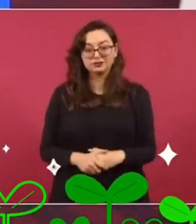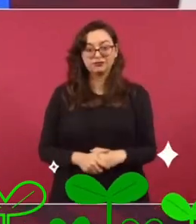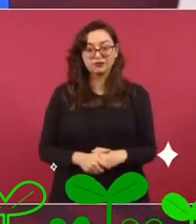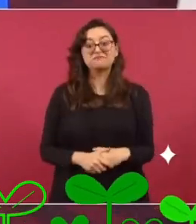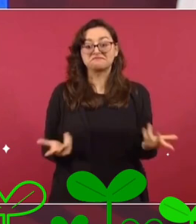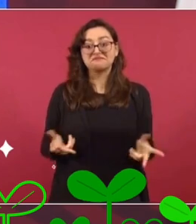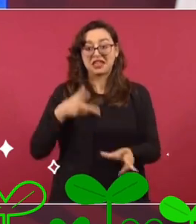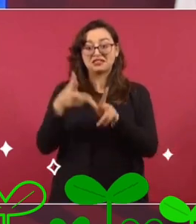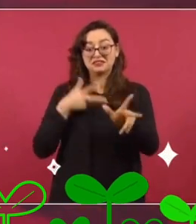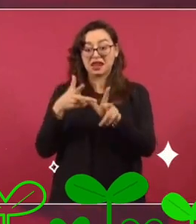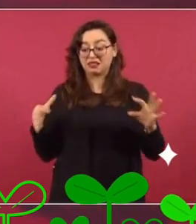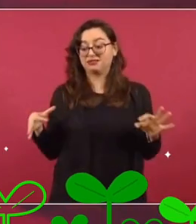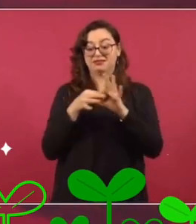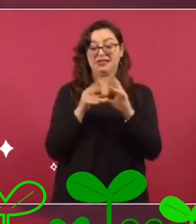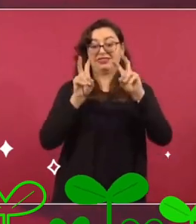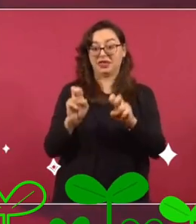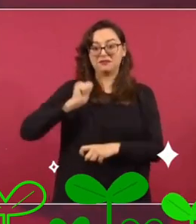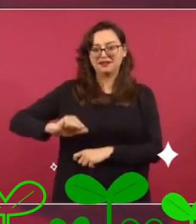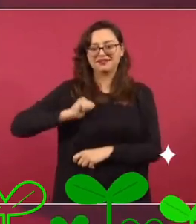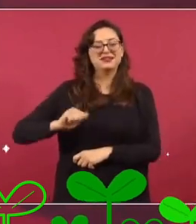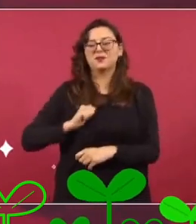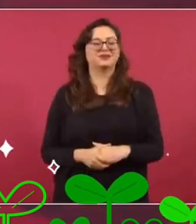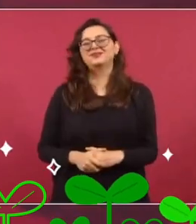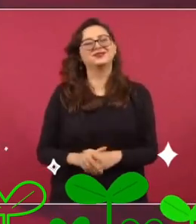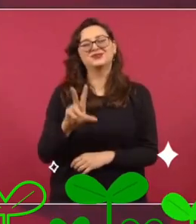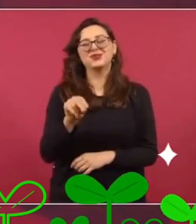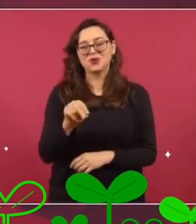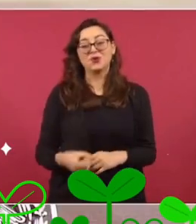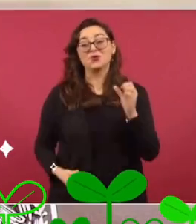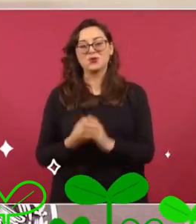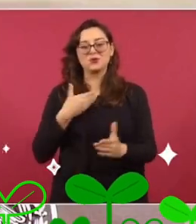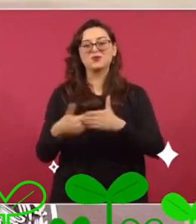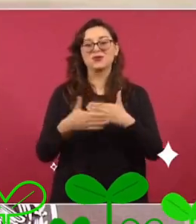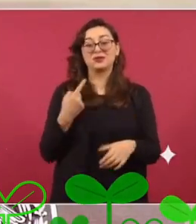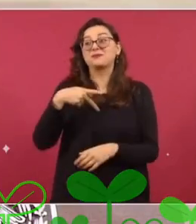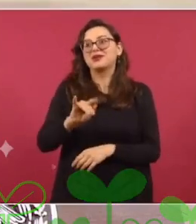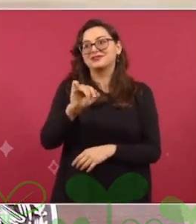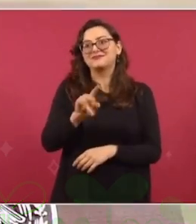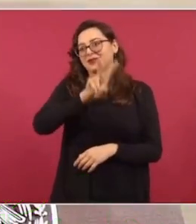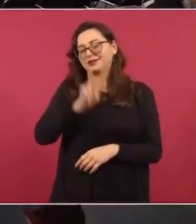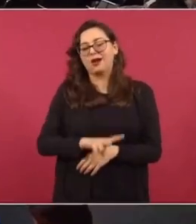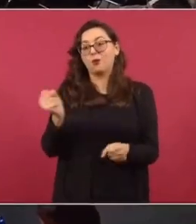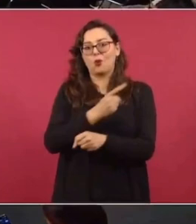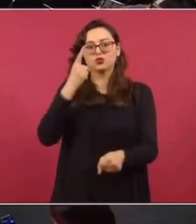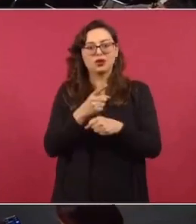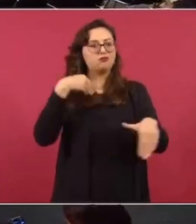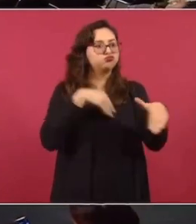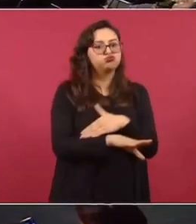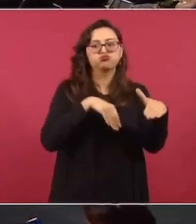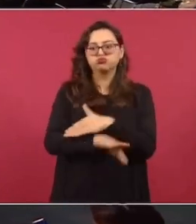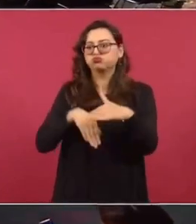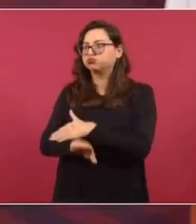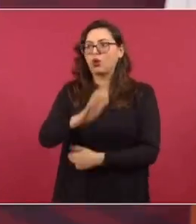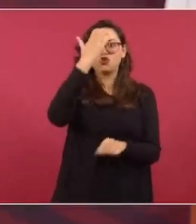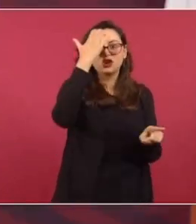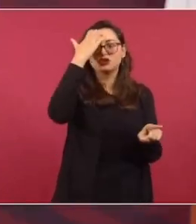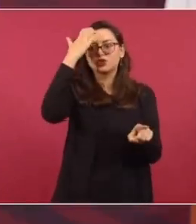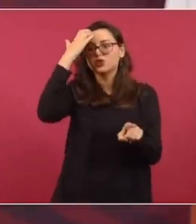temático, no es así, pero es muy integral. Y si de esos 30 millones